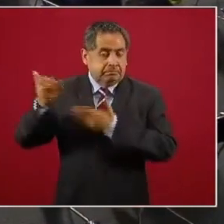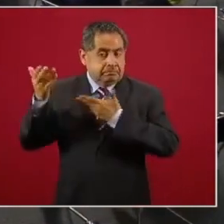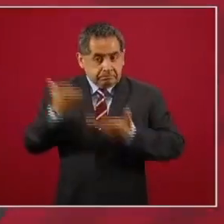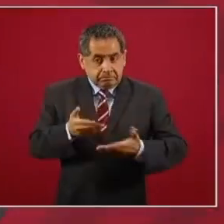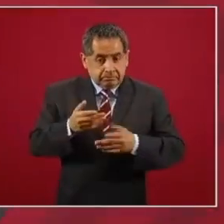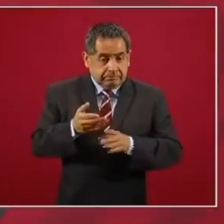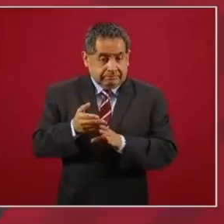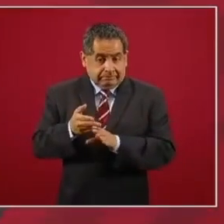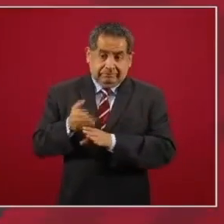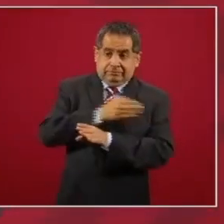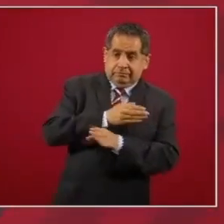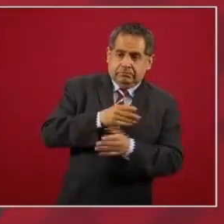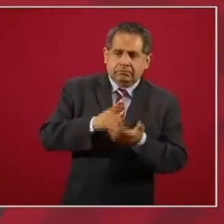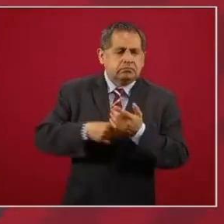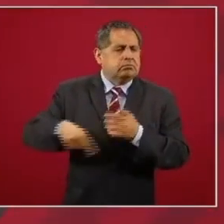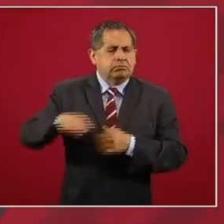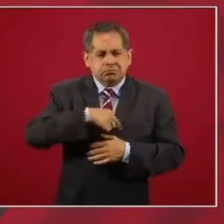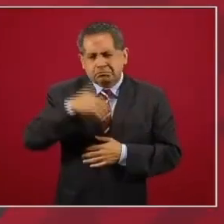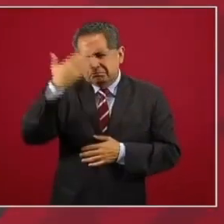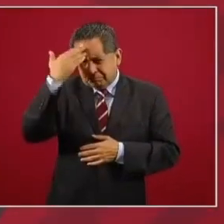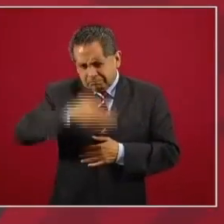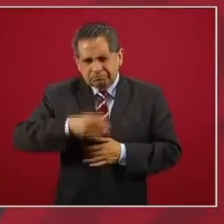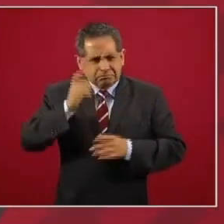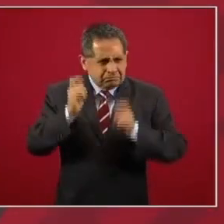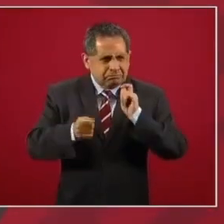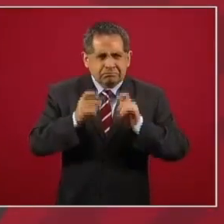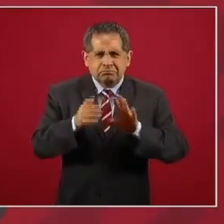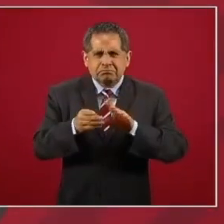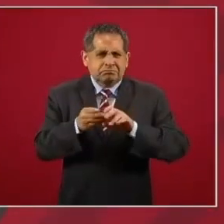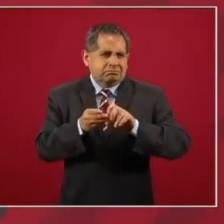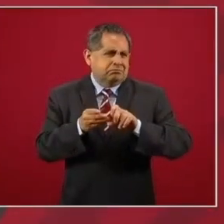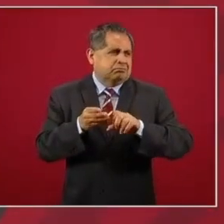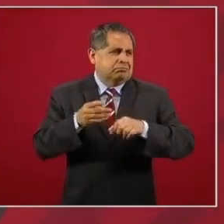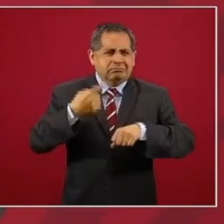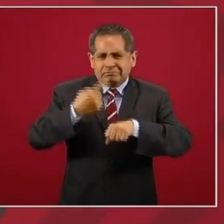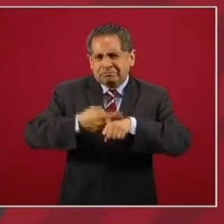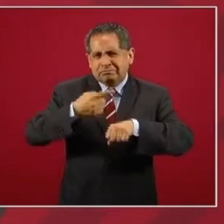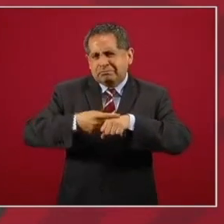antes, ha padecido de epidemias. Entonces,